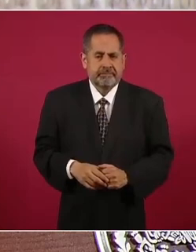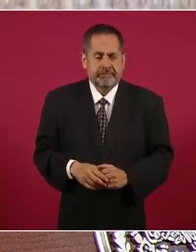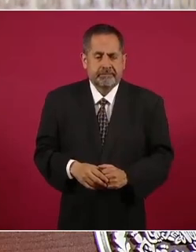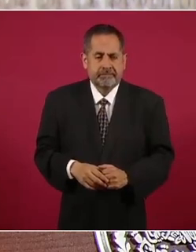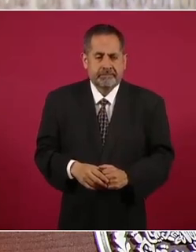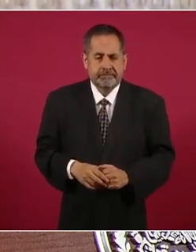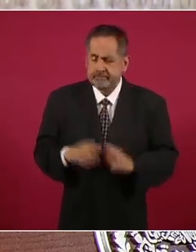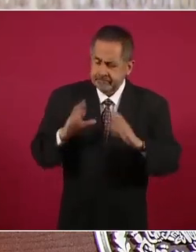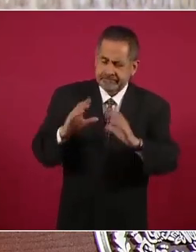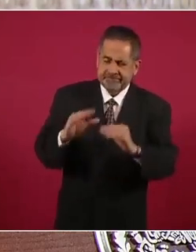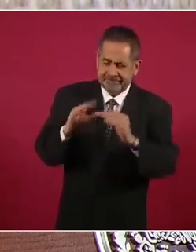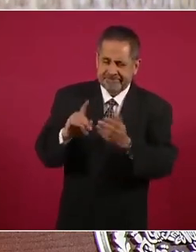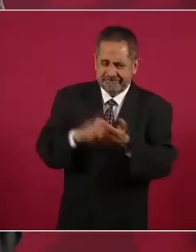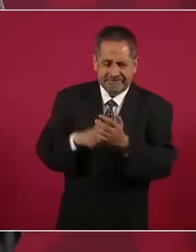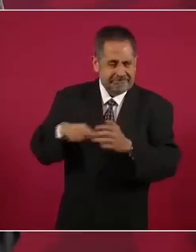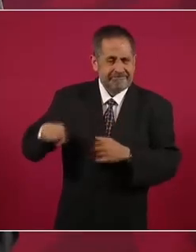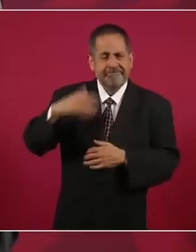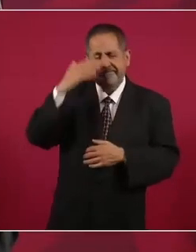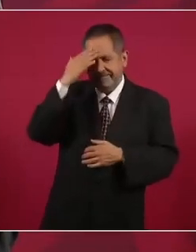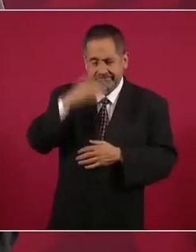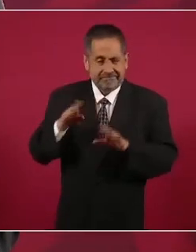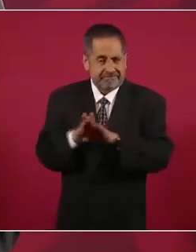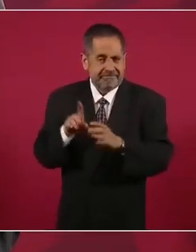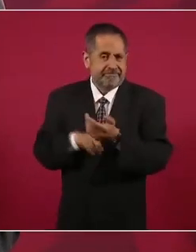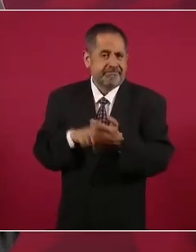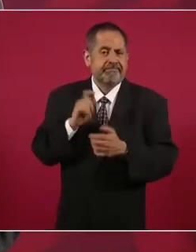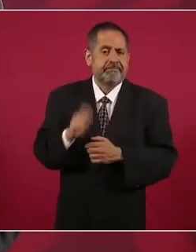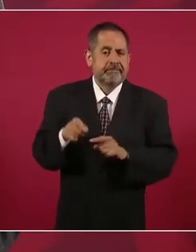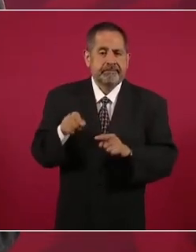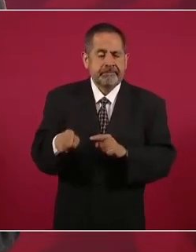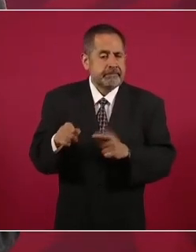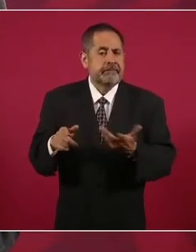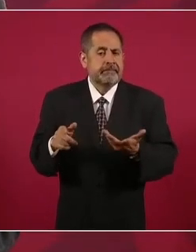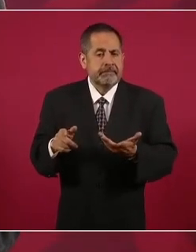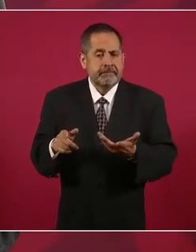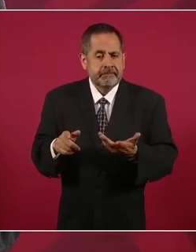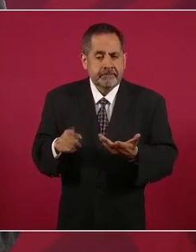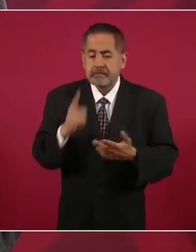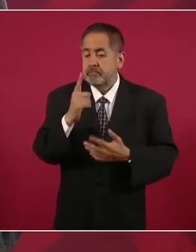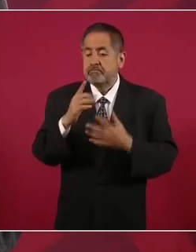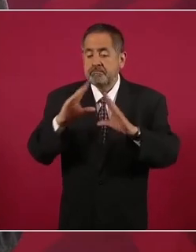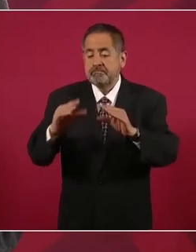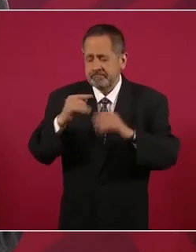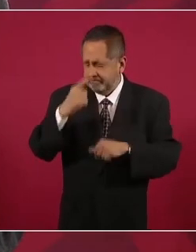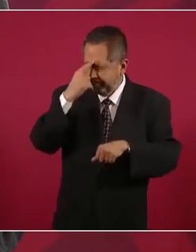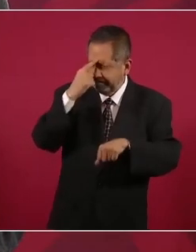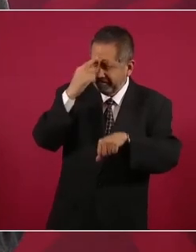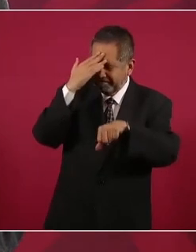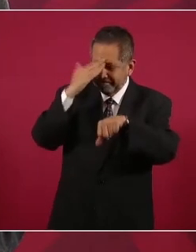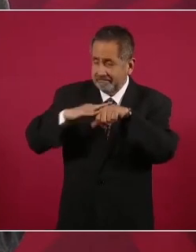formarlos con respeto a los derechos humanos.